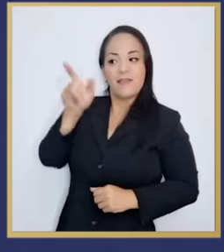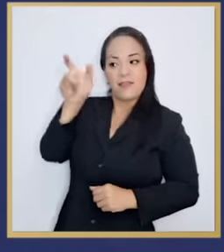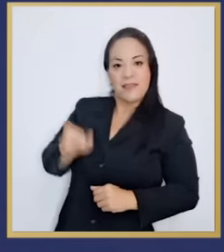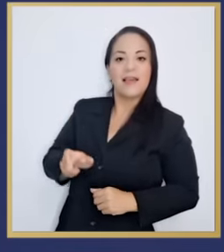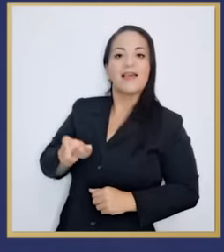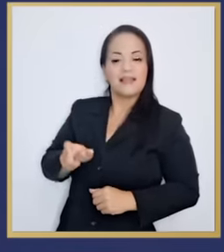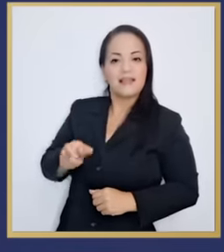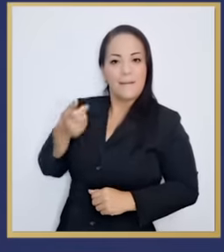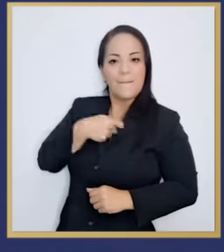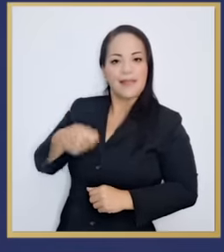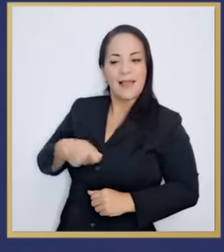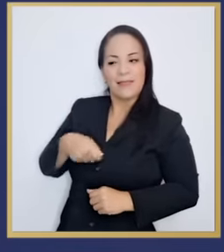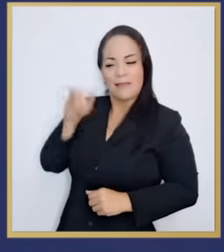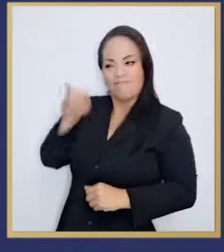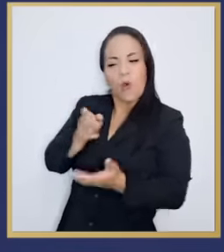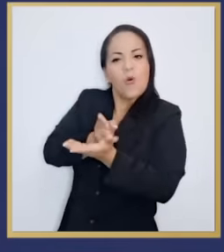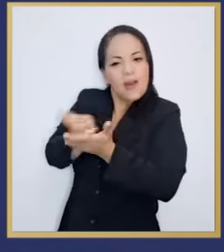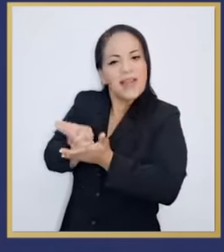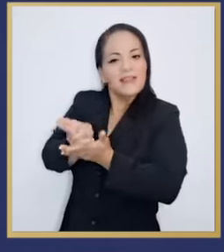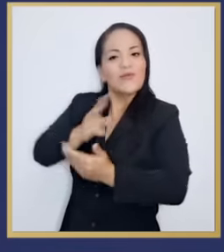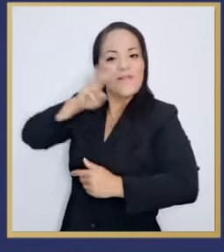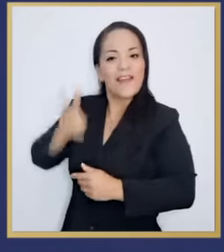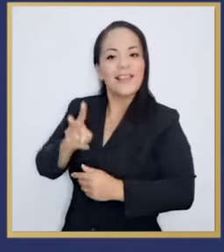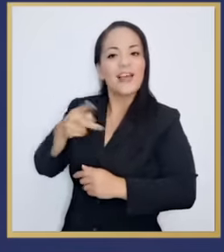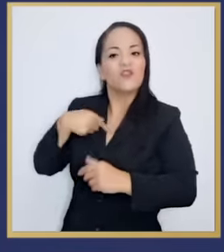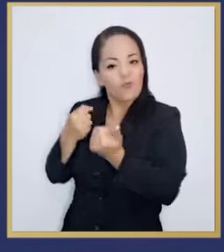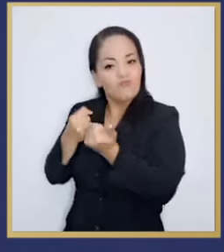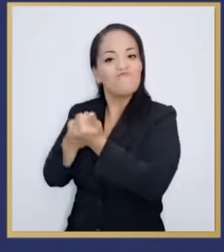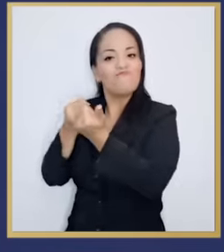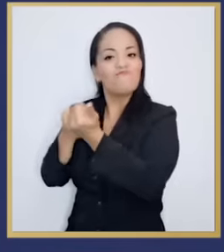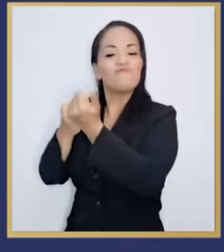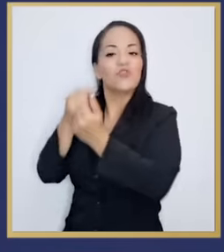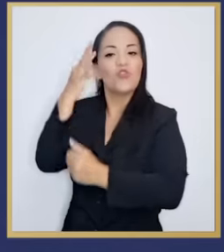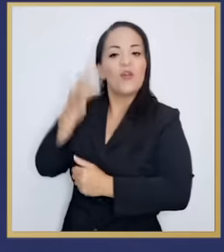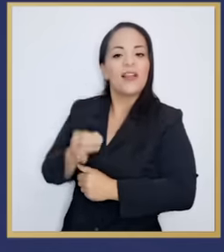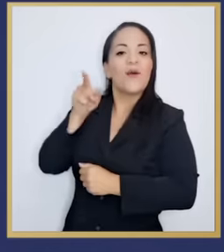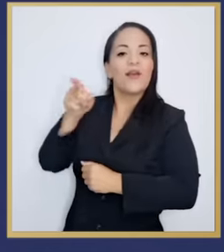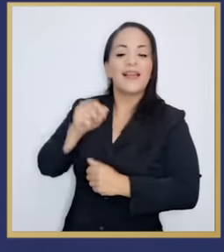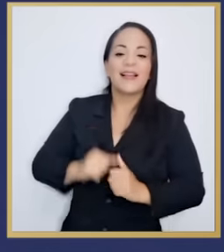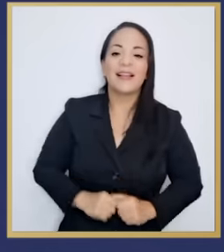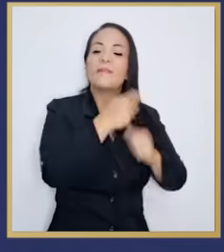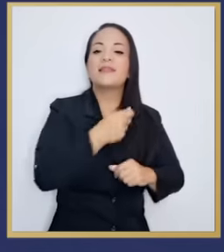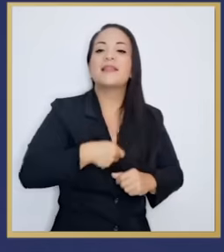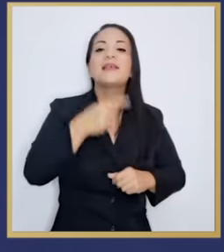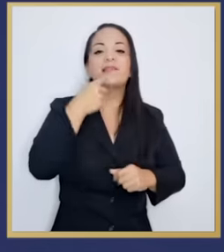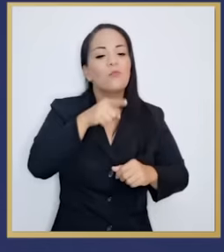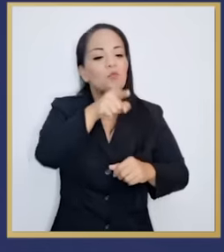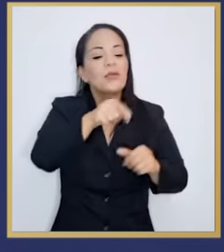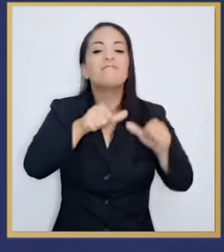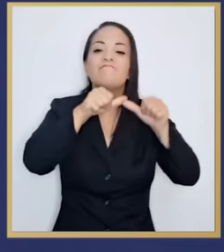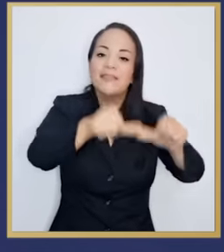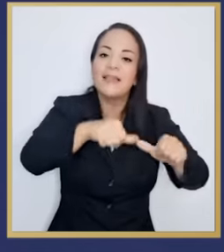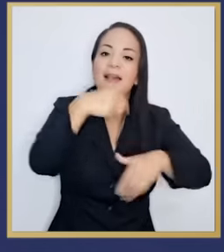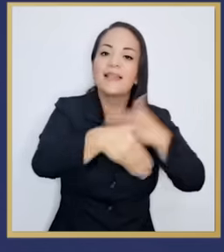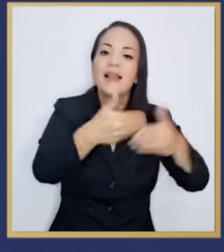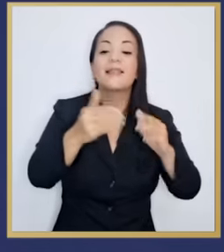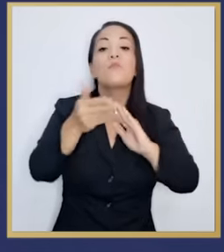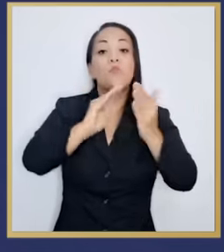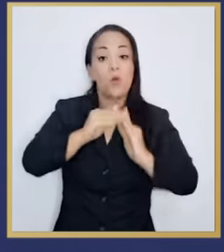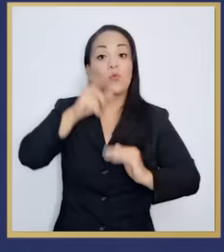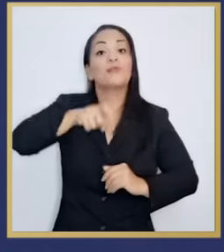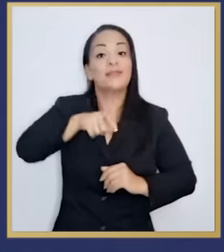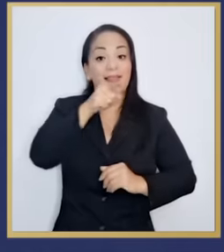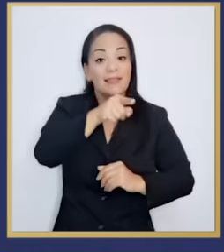lo es sincero y que dice la verdad, empecé a apoyarlo y creo en él. Y le decimos siga adelante, porque el pueblo lo